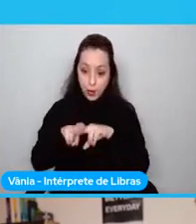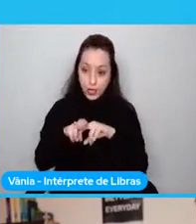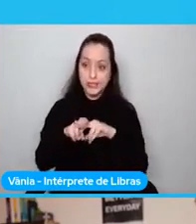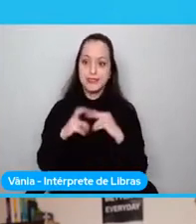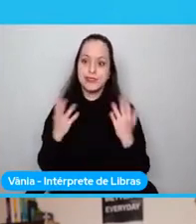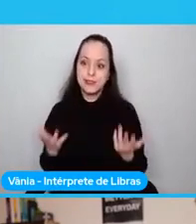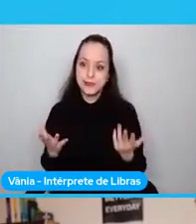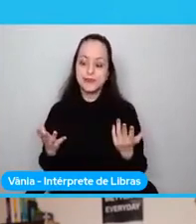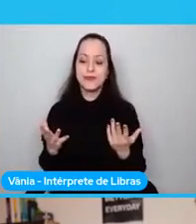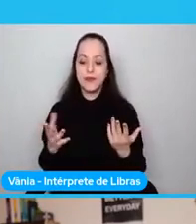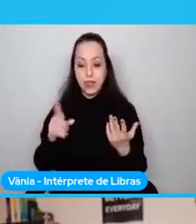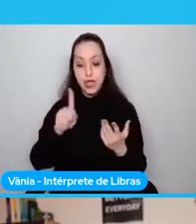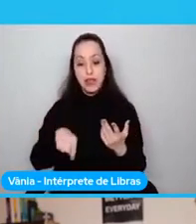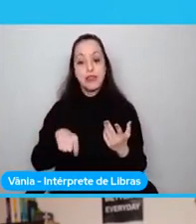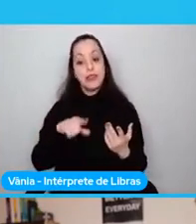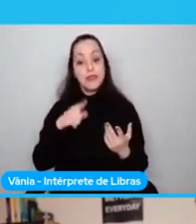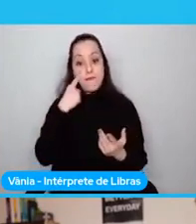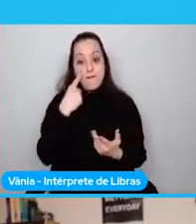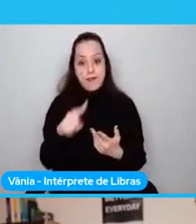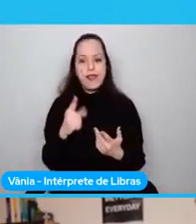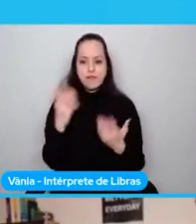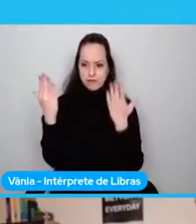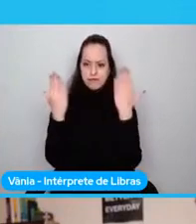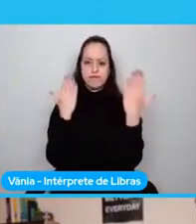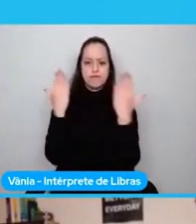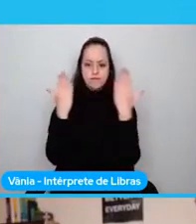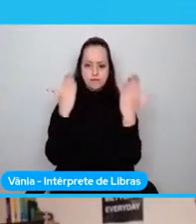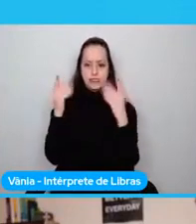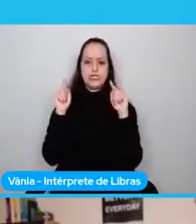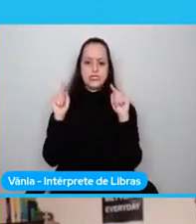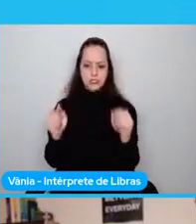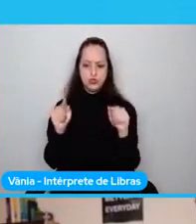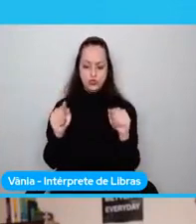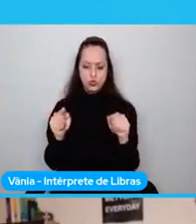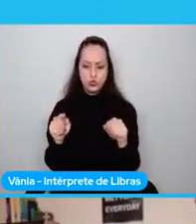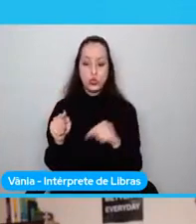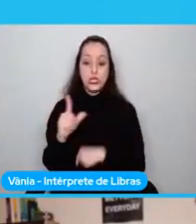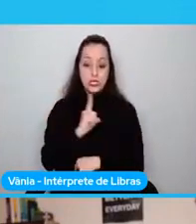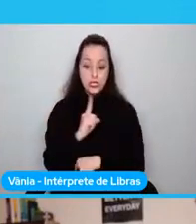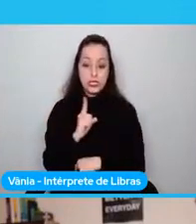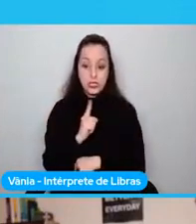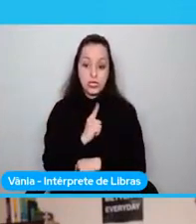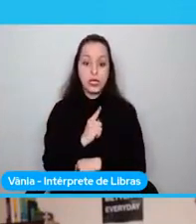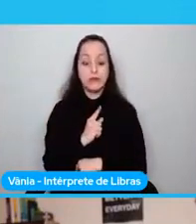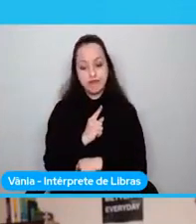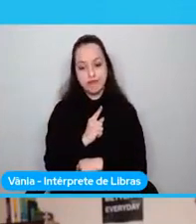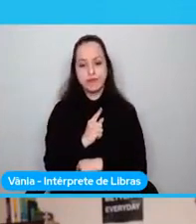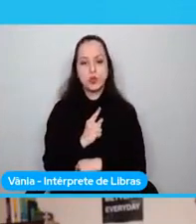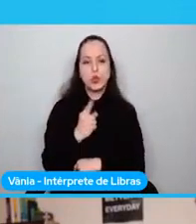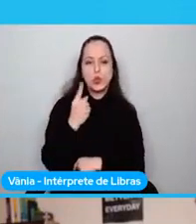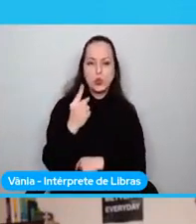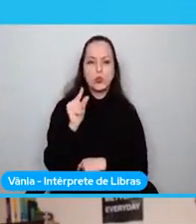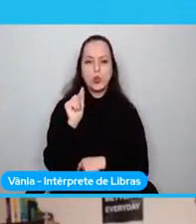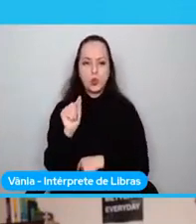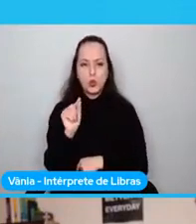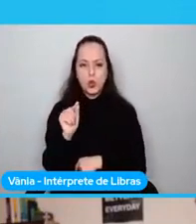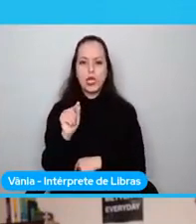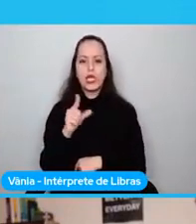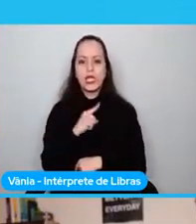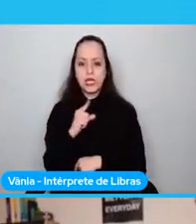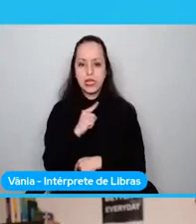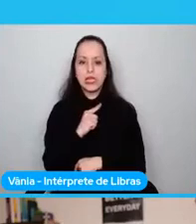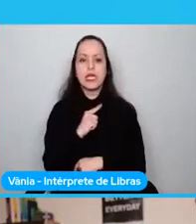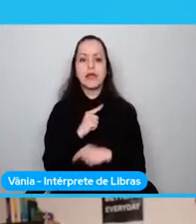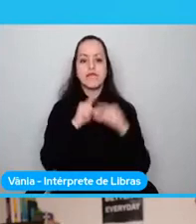Entonces, aquí estamos viendo algo muy parecido, y es que tenemos unas instrucciones, unos módulos, que